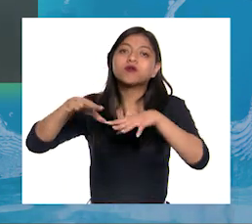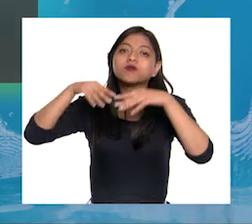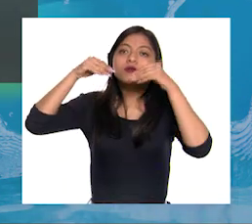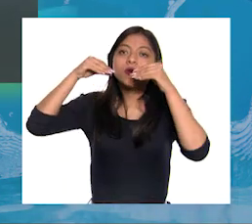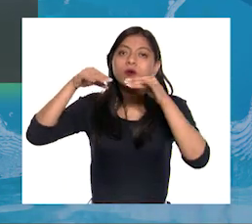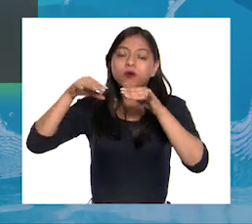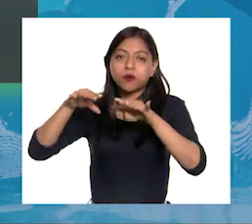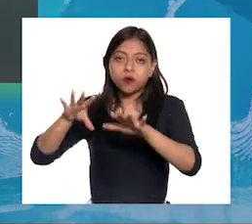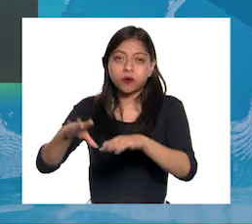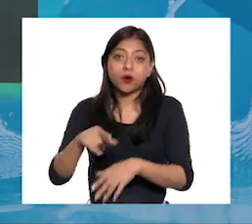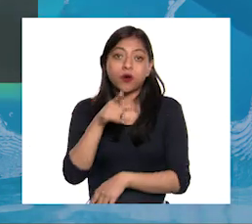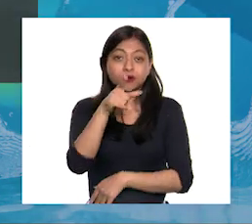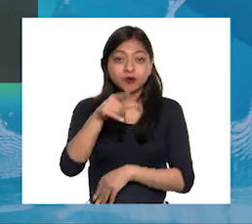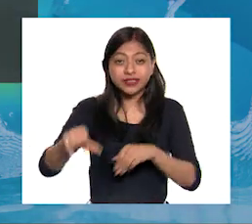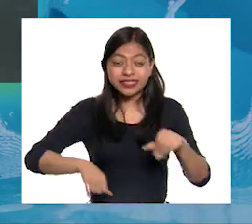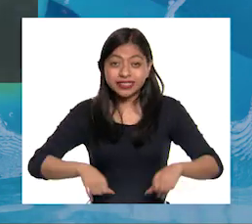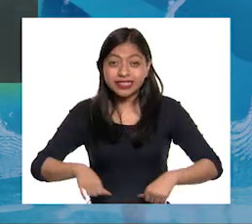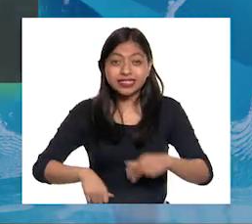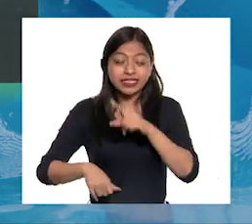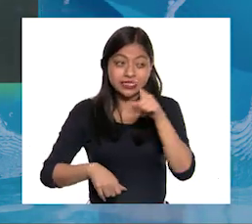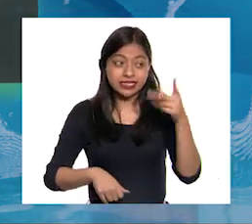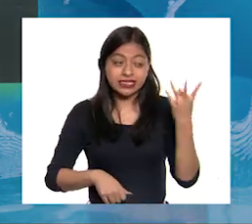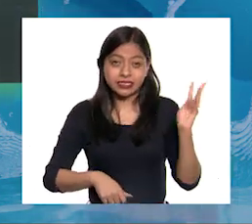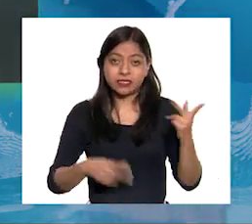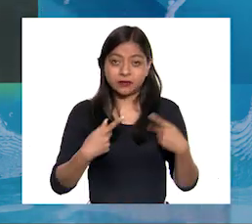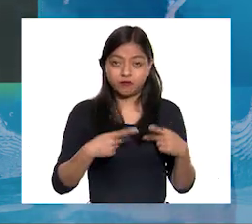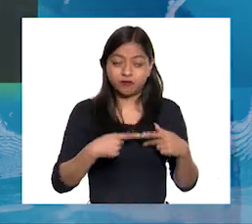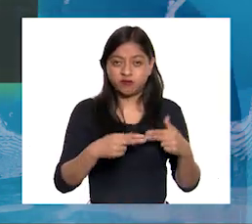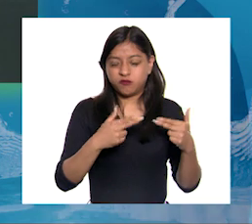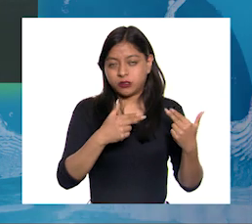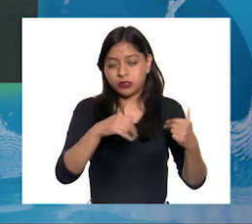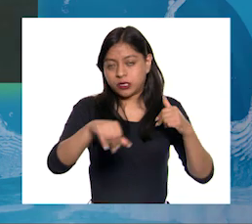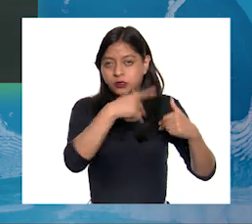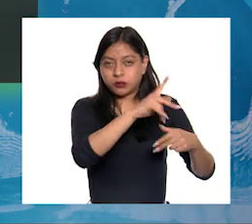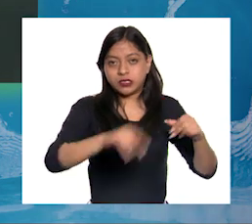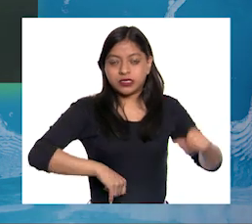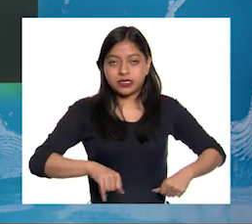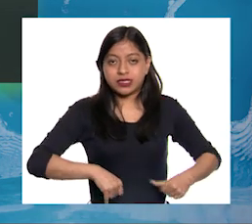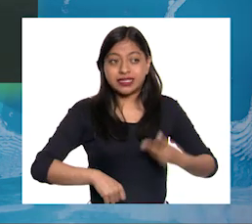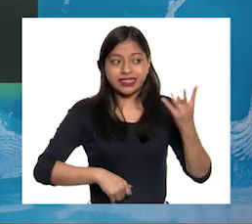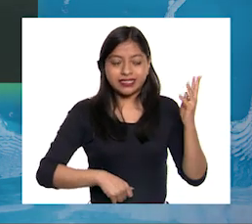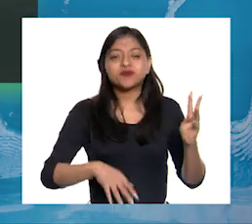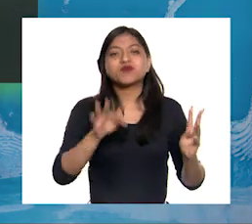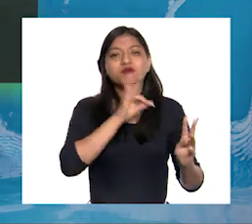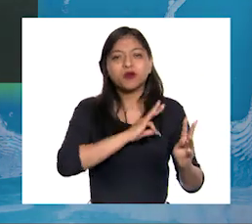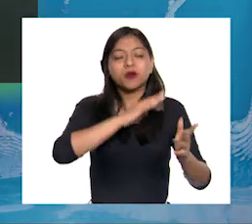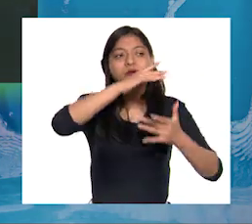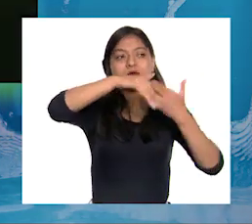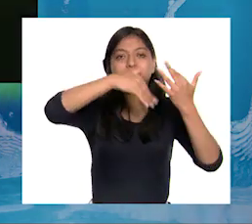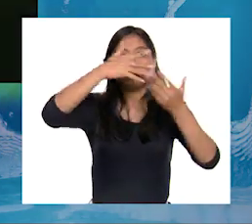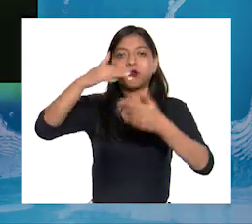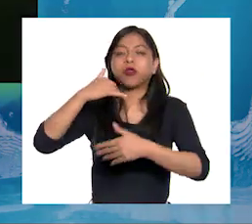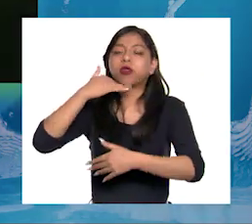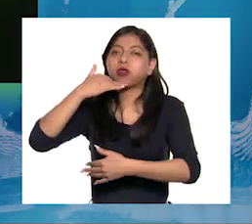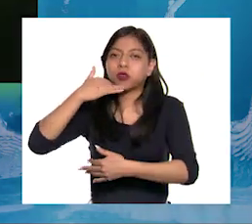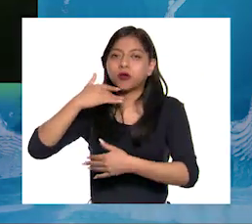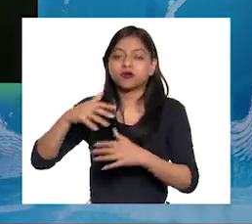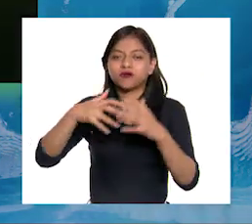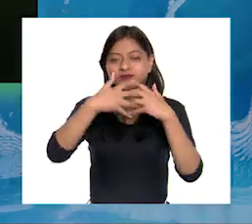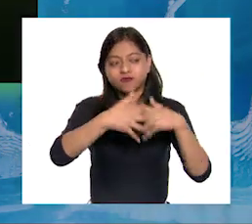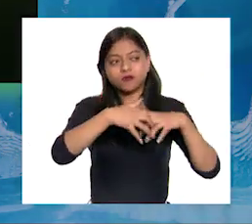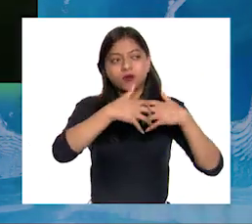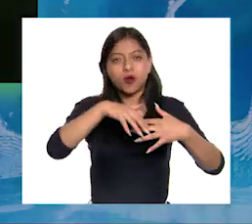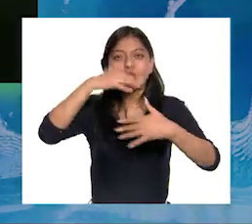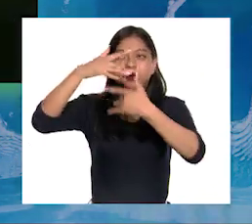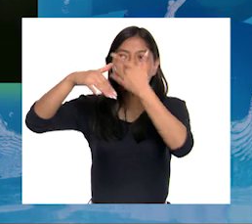actividades humanas son sus principales causas Únicamente realizando pequeñas acciones individuales, podremos